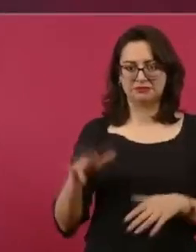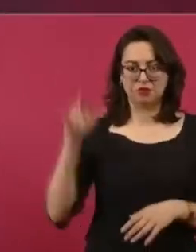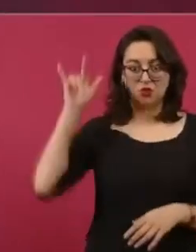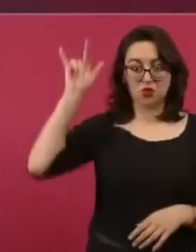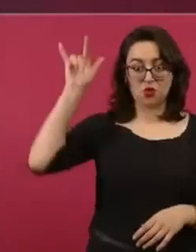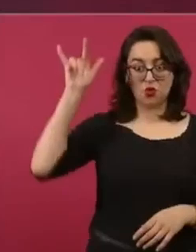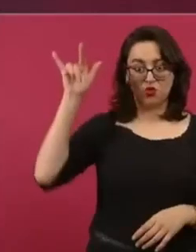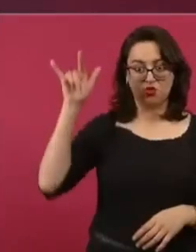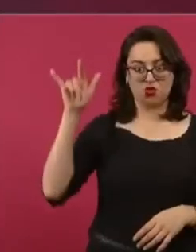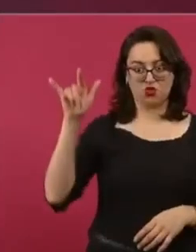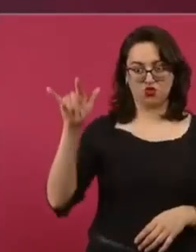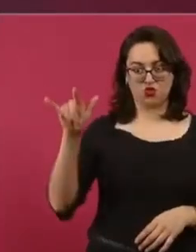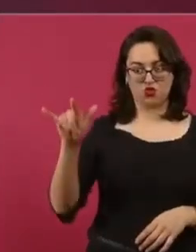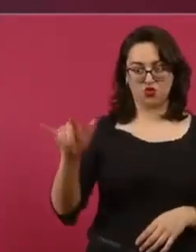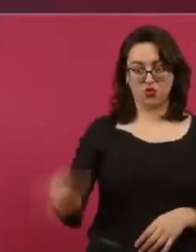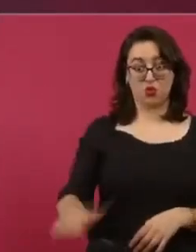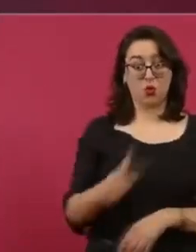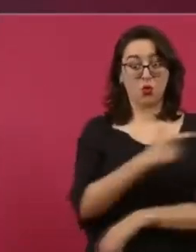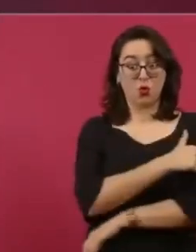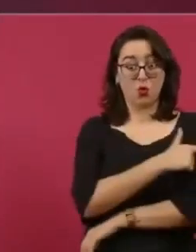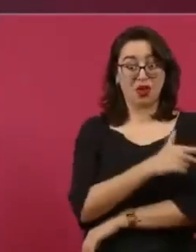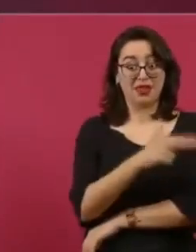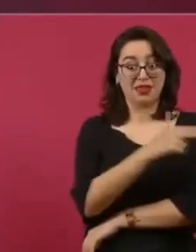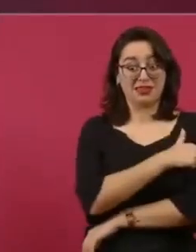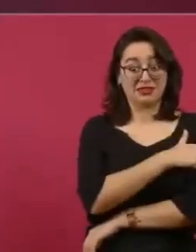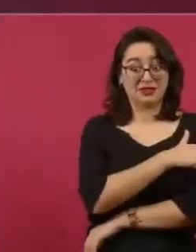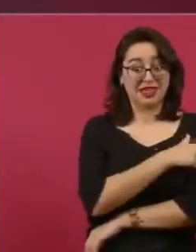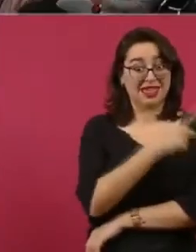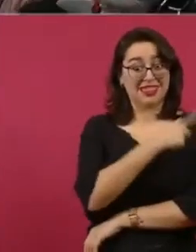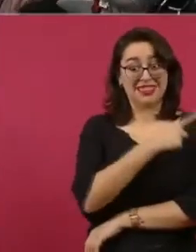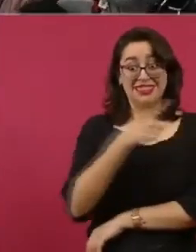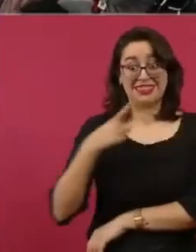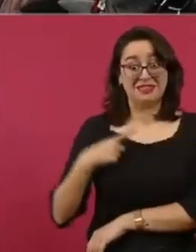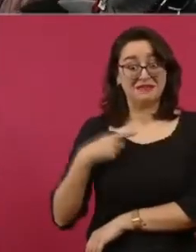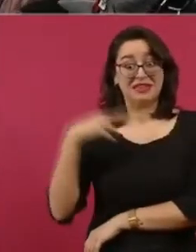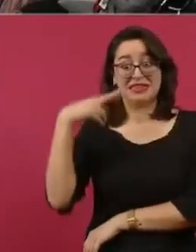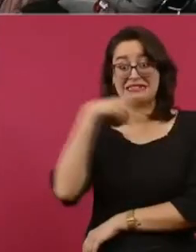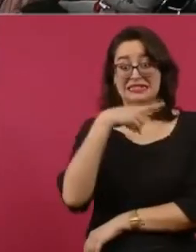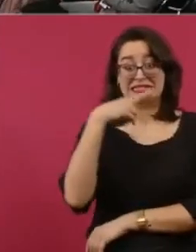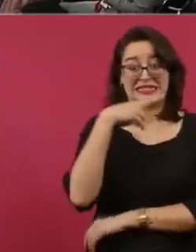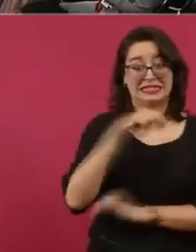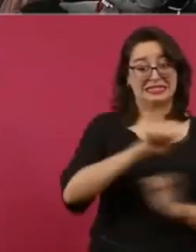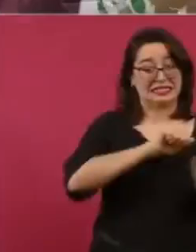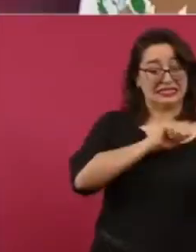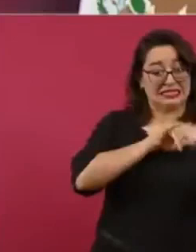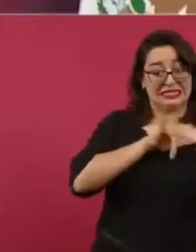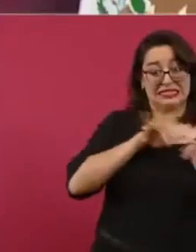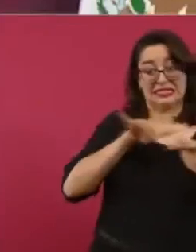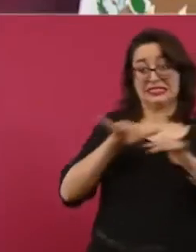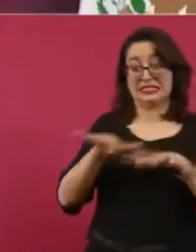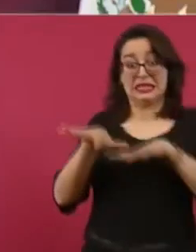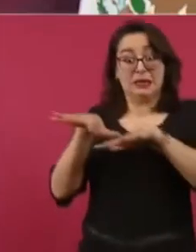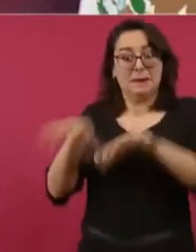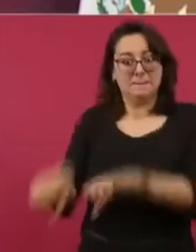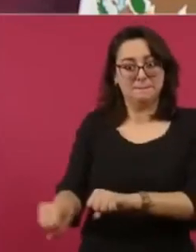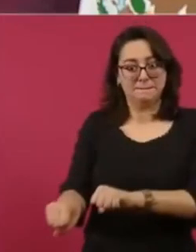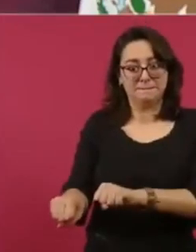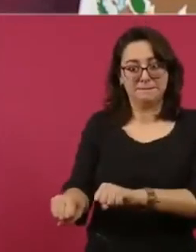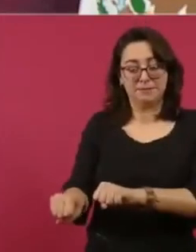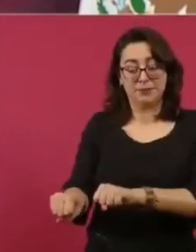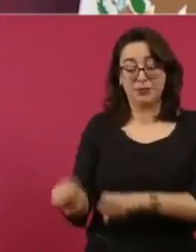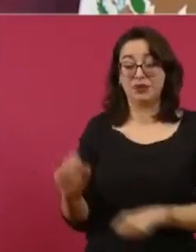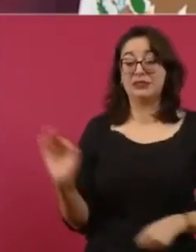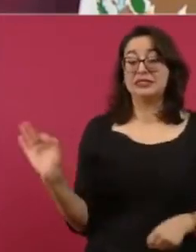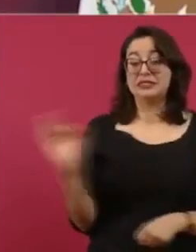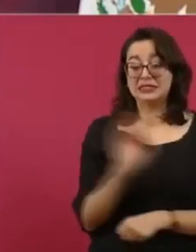y en las leyes correspondientes. Bueno, entonces, a pesar de esto, pues, él ya dijo que, pues, no es que no vaya a cumplir, simplemente se reserva el derecho de